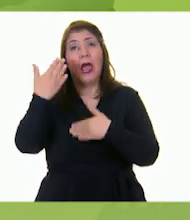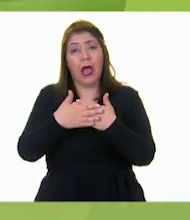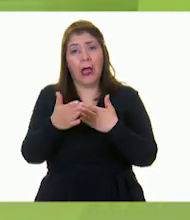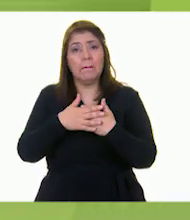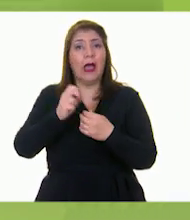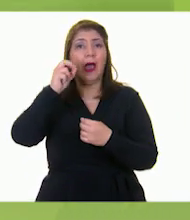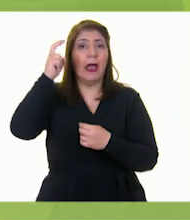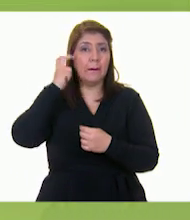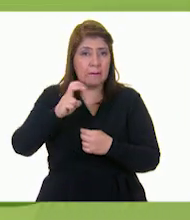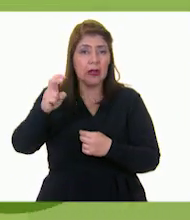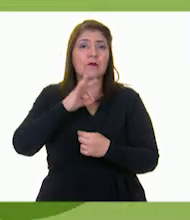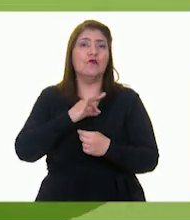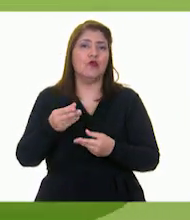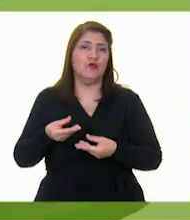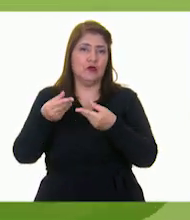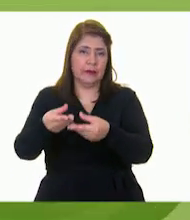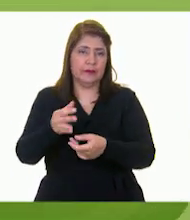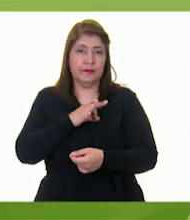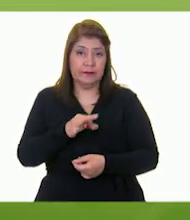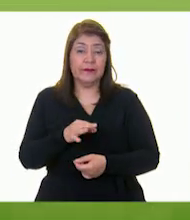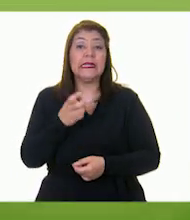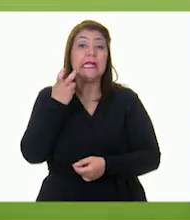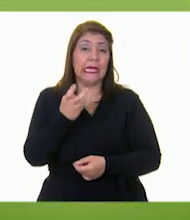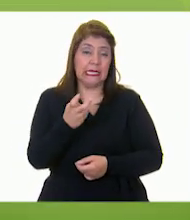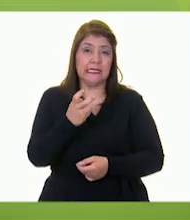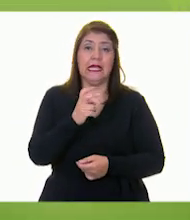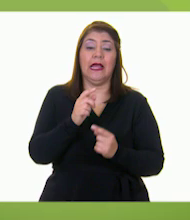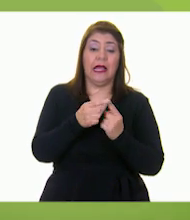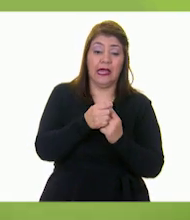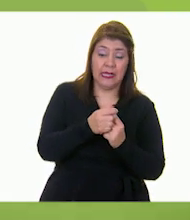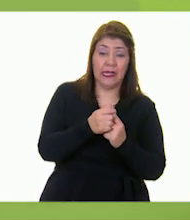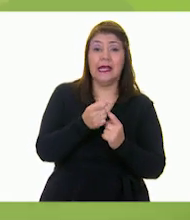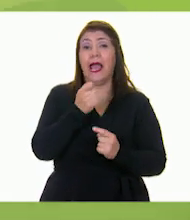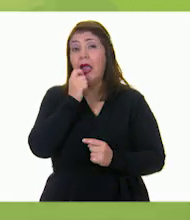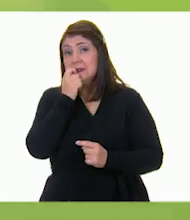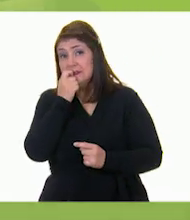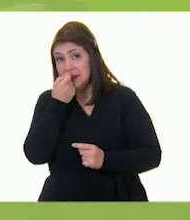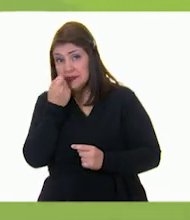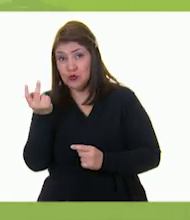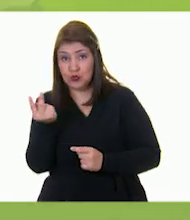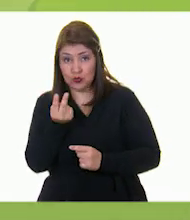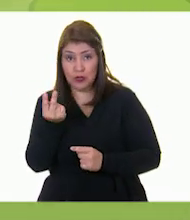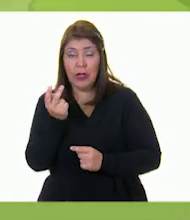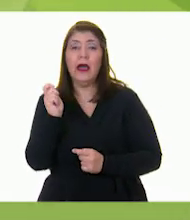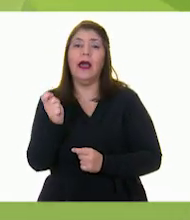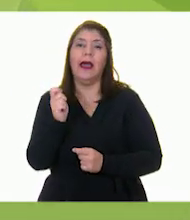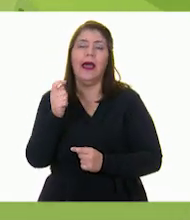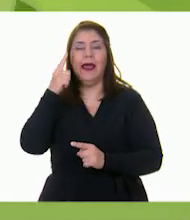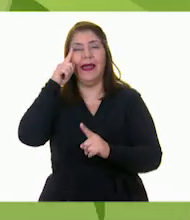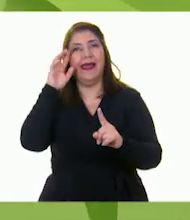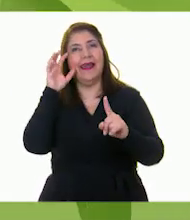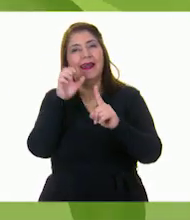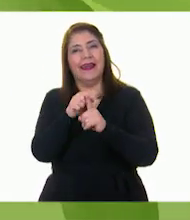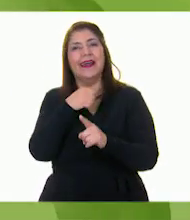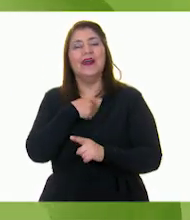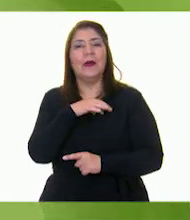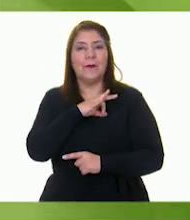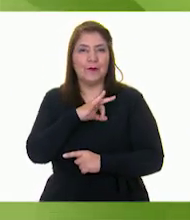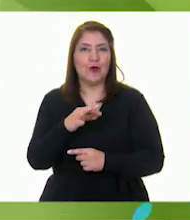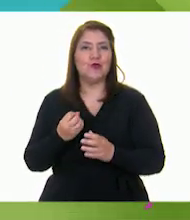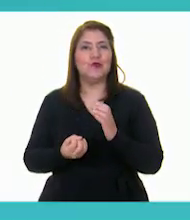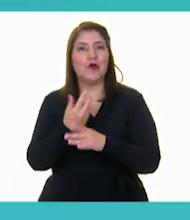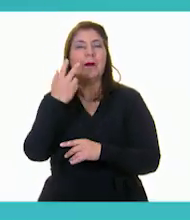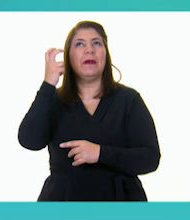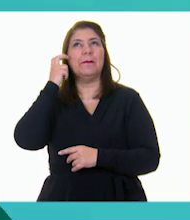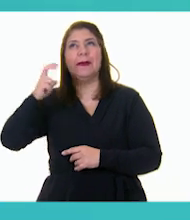aventuras. Y así fue como Maní y Pepita consiguieron sus sueños de tener nuevas